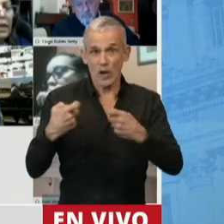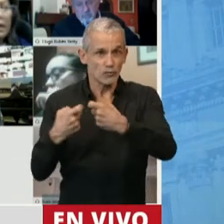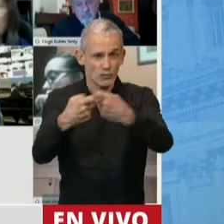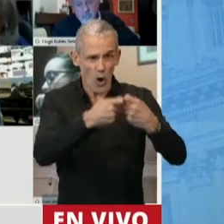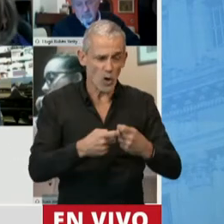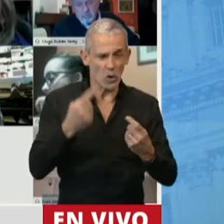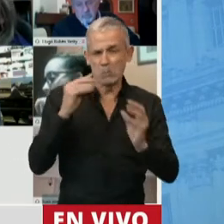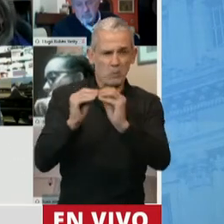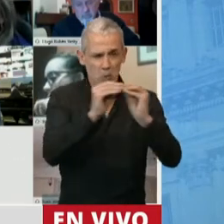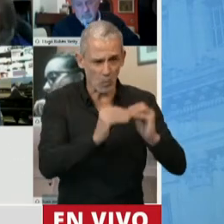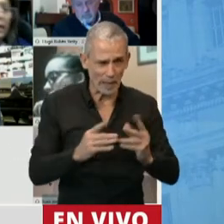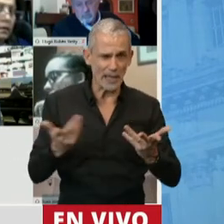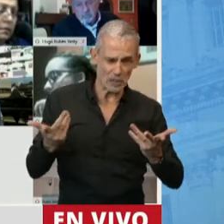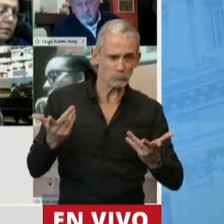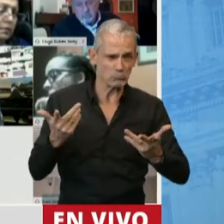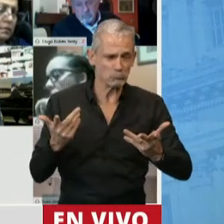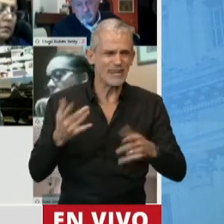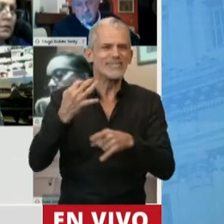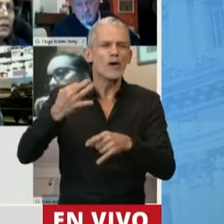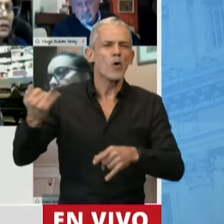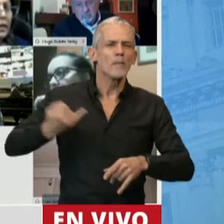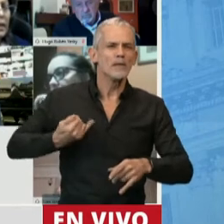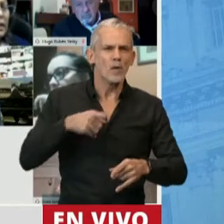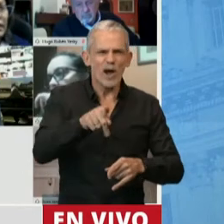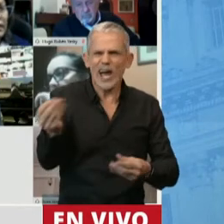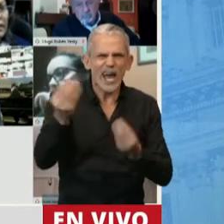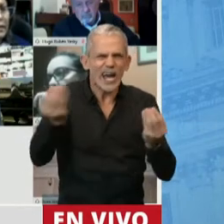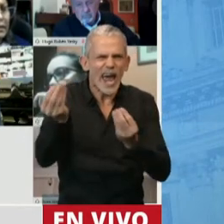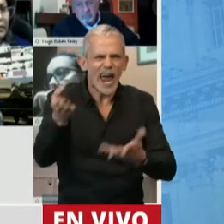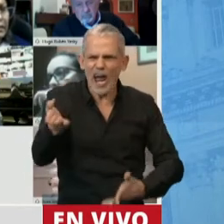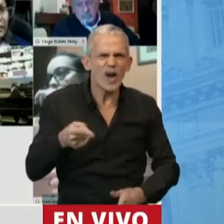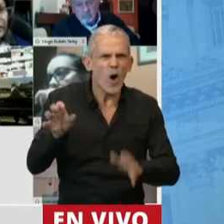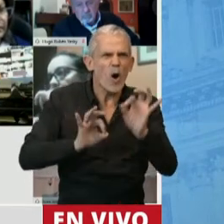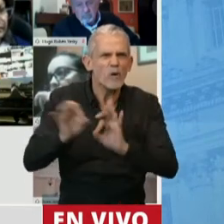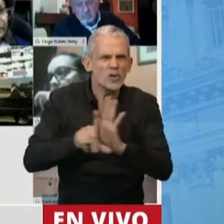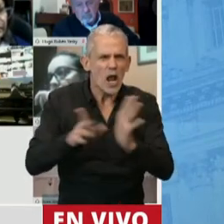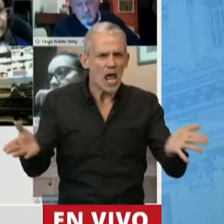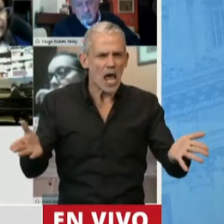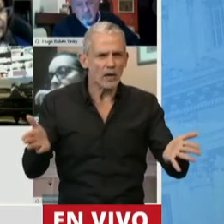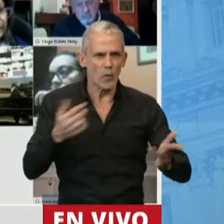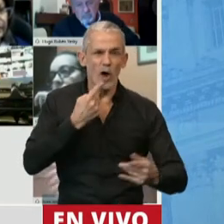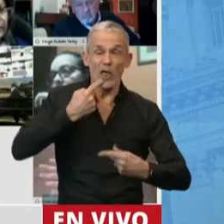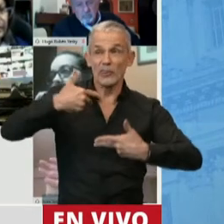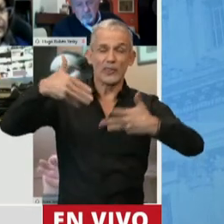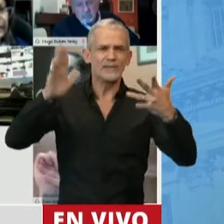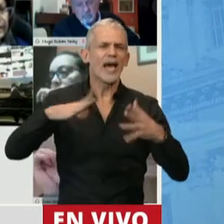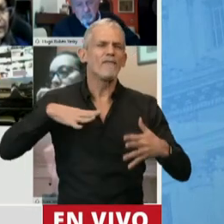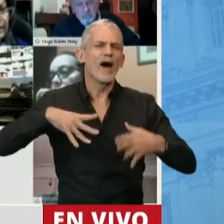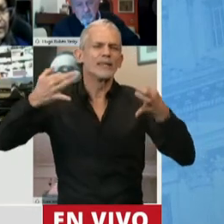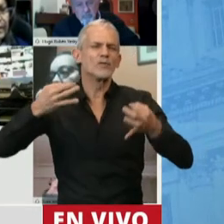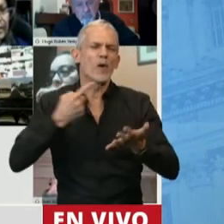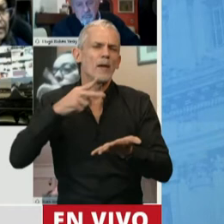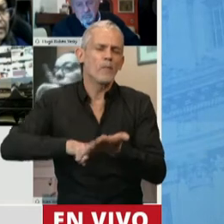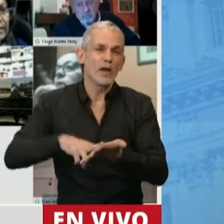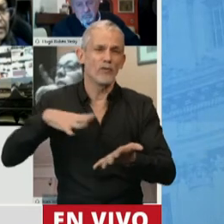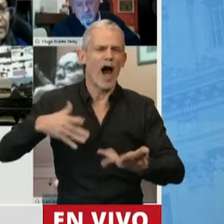me estarían diciendo, ¿pero qué es lo que dicen? Hablan que no hay seguridad fiscal.